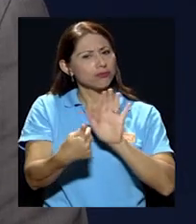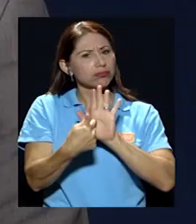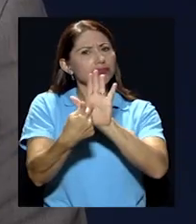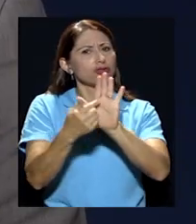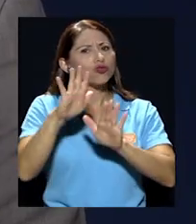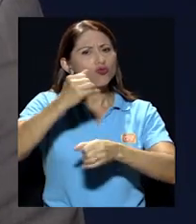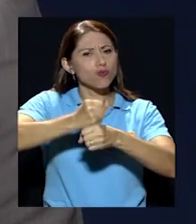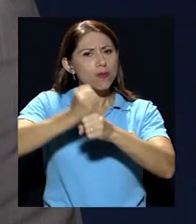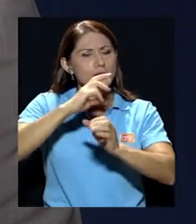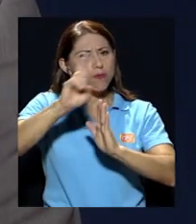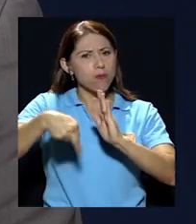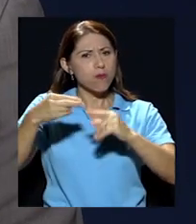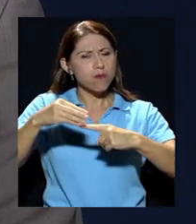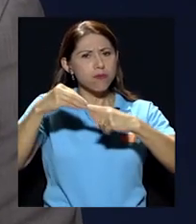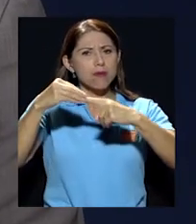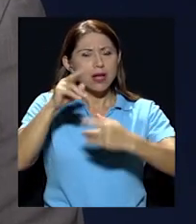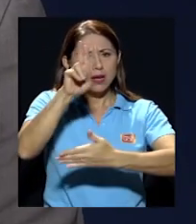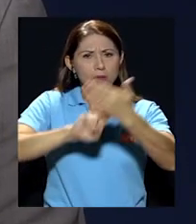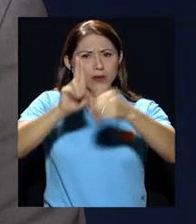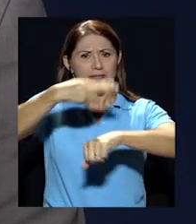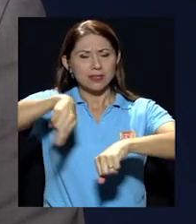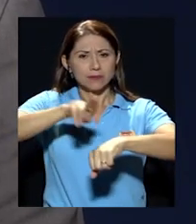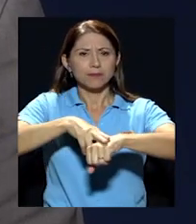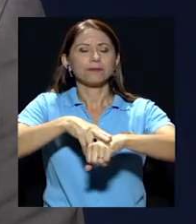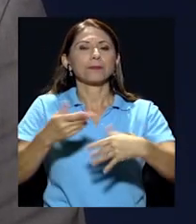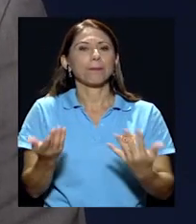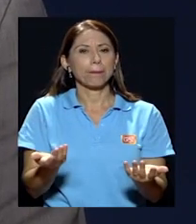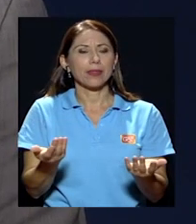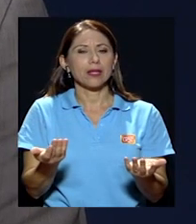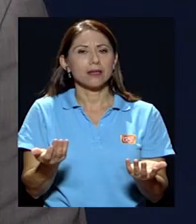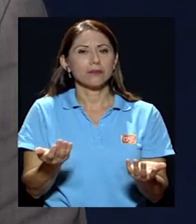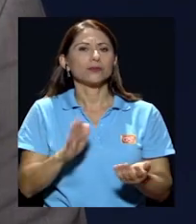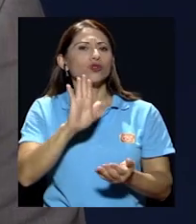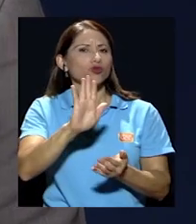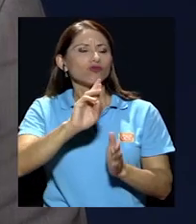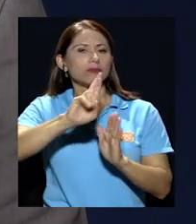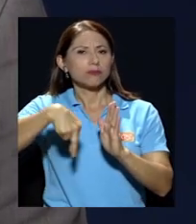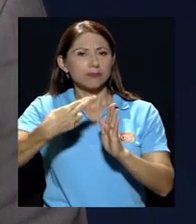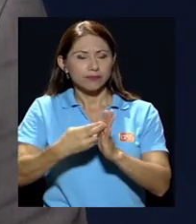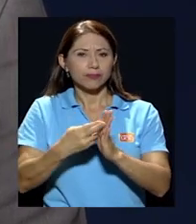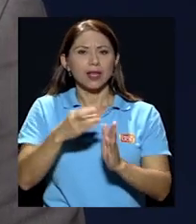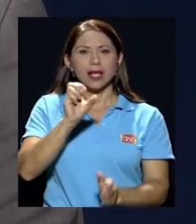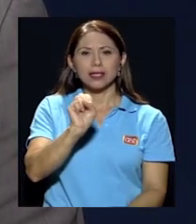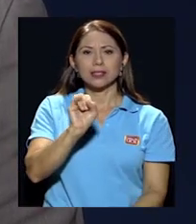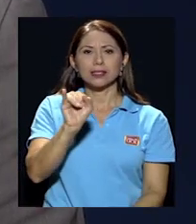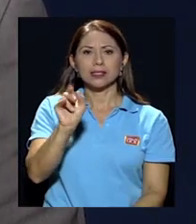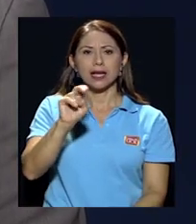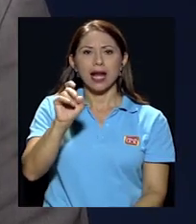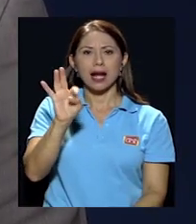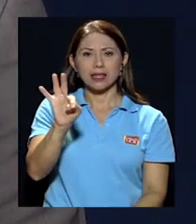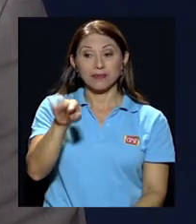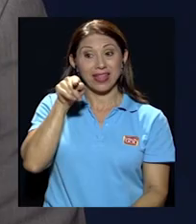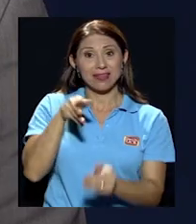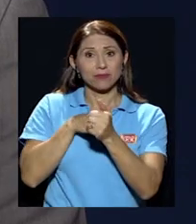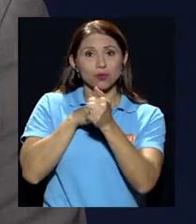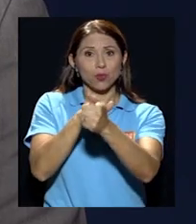y su rol protagónico en la universidad nacional y su papel, por supuesto, en el CINART, donde lideró una